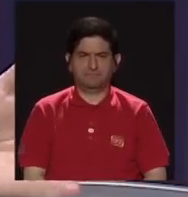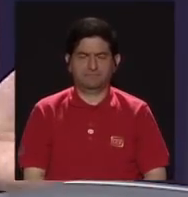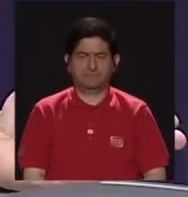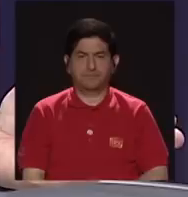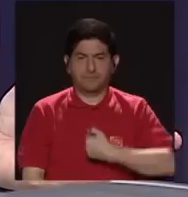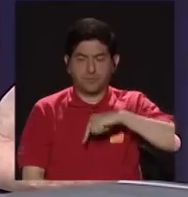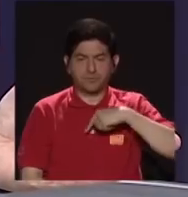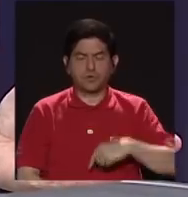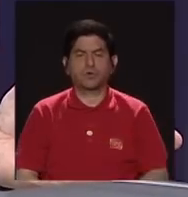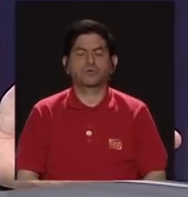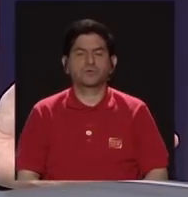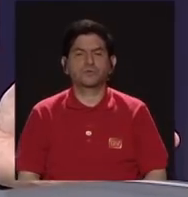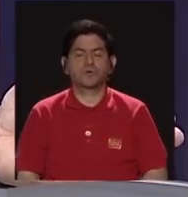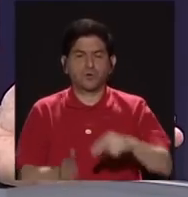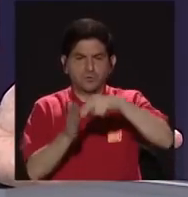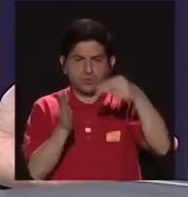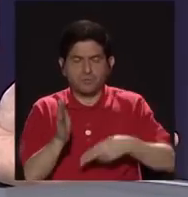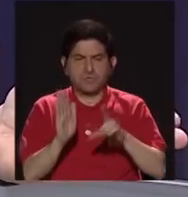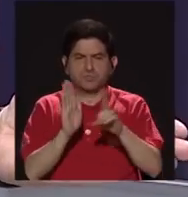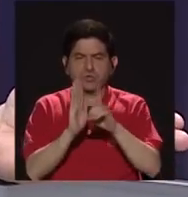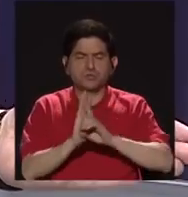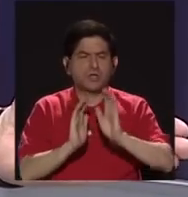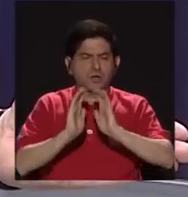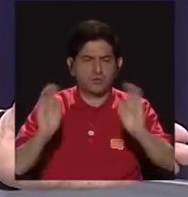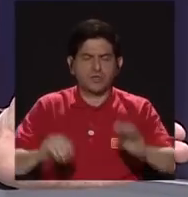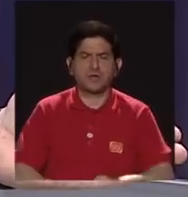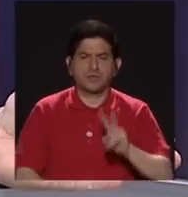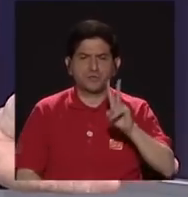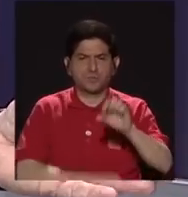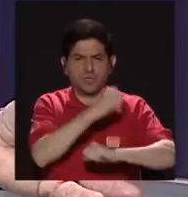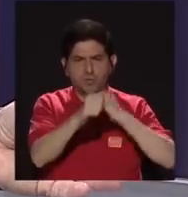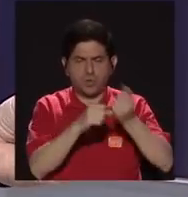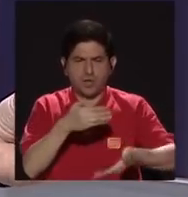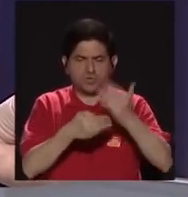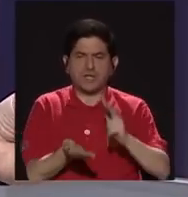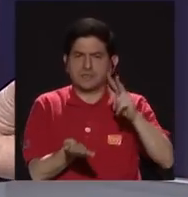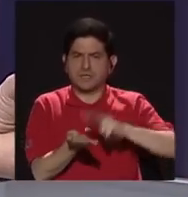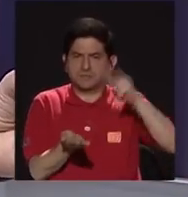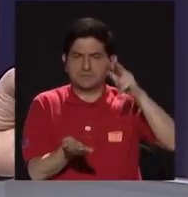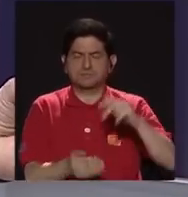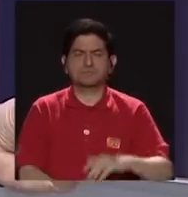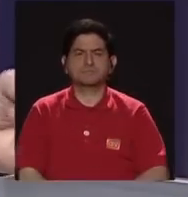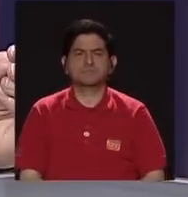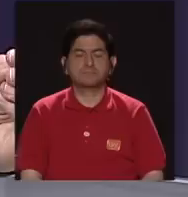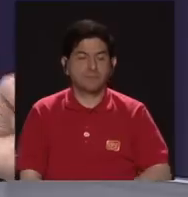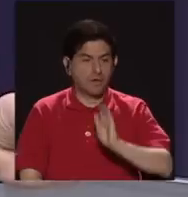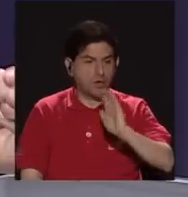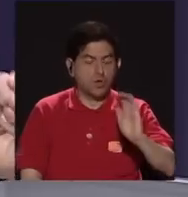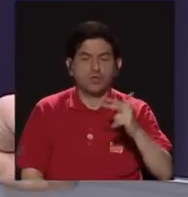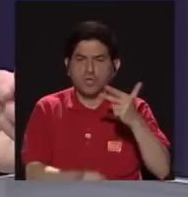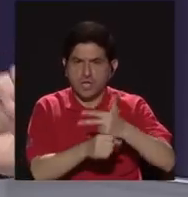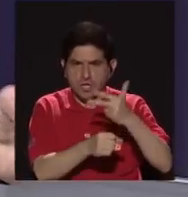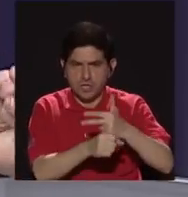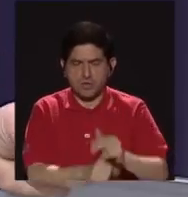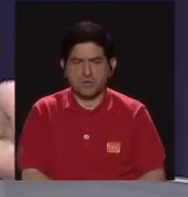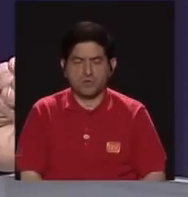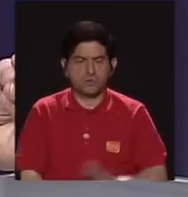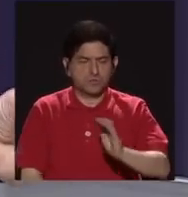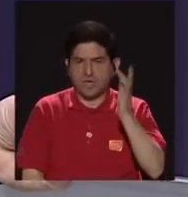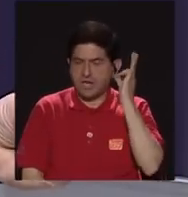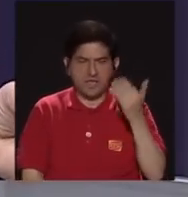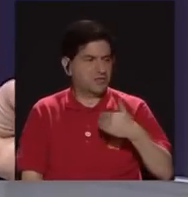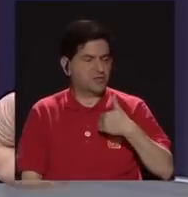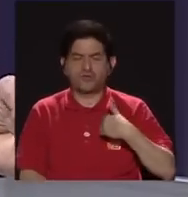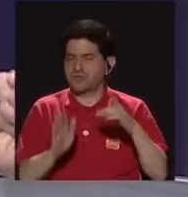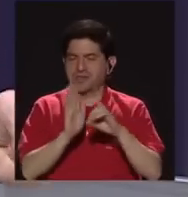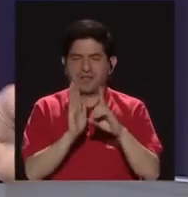Ratificamos la Convención de los Derechos del Niño hace escasos 21 años. O sea, los niños en Guatemala, las niñas, no eran sujetos